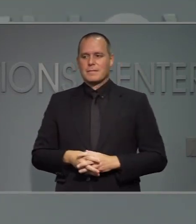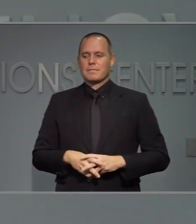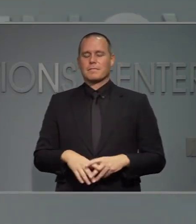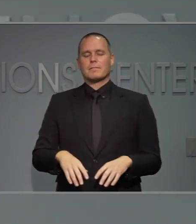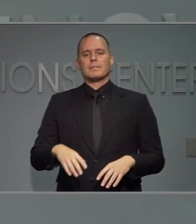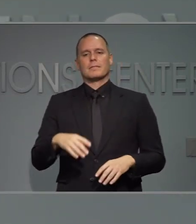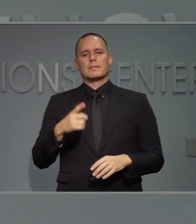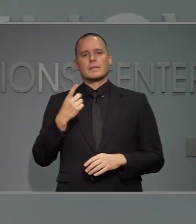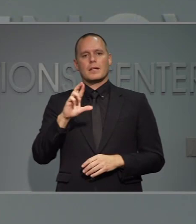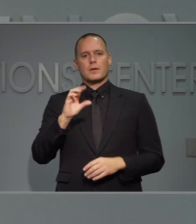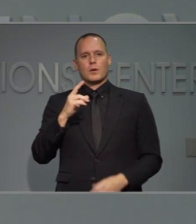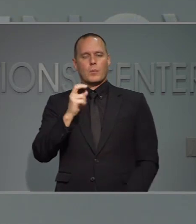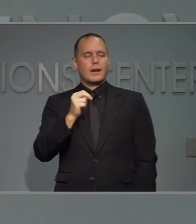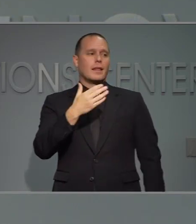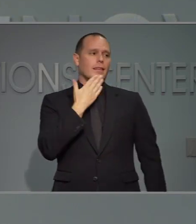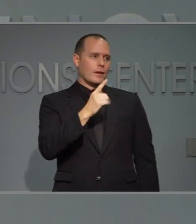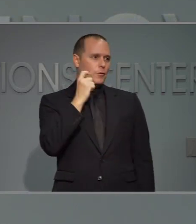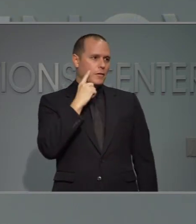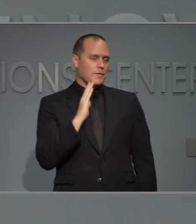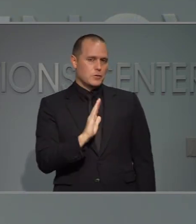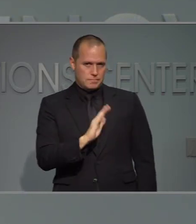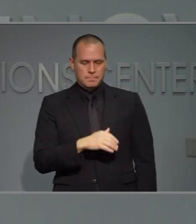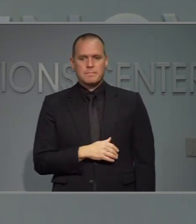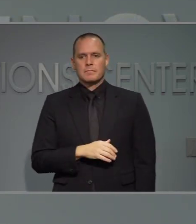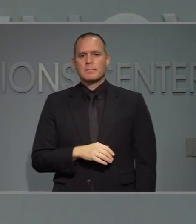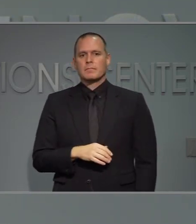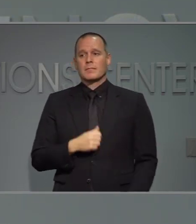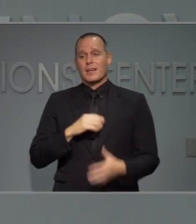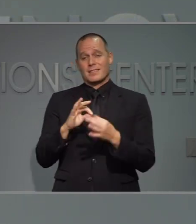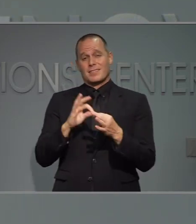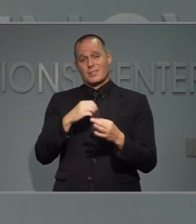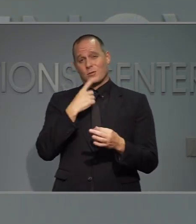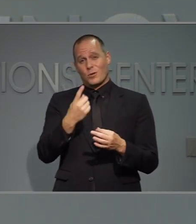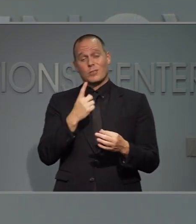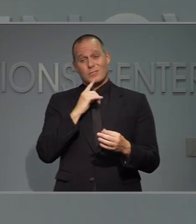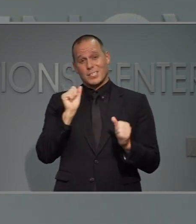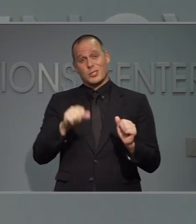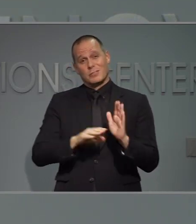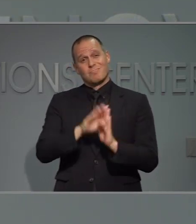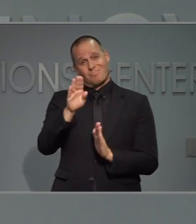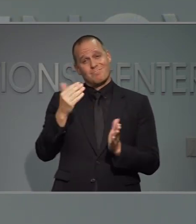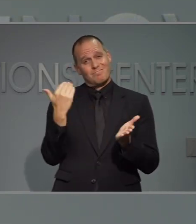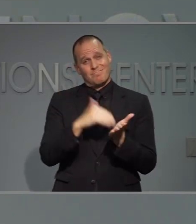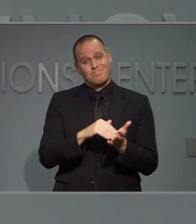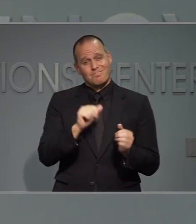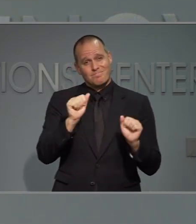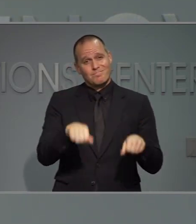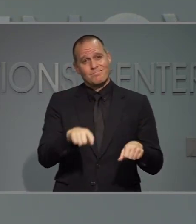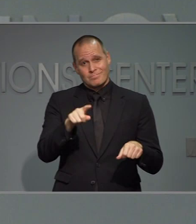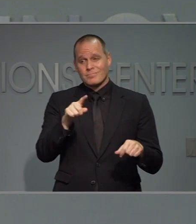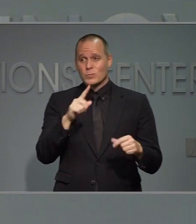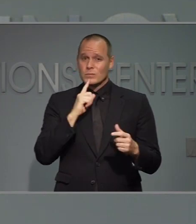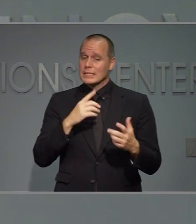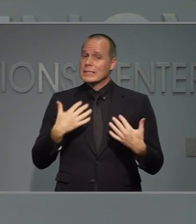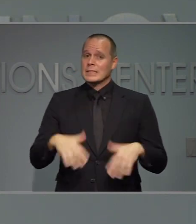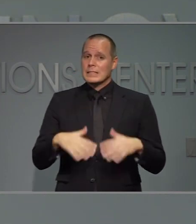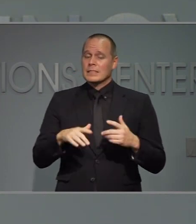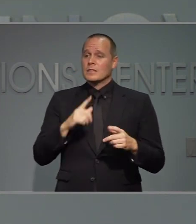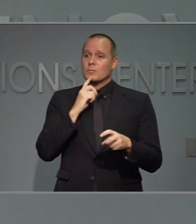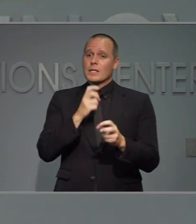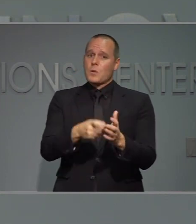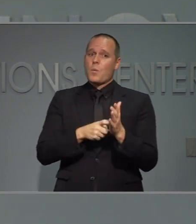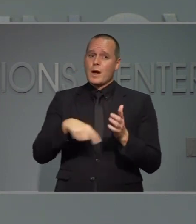Gracias, gobernador. Como mencioné anteriormente nuestro progreso es frágil. Va a requerir de